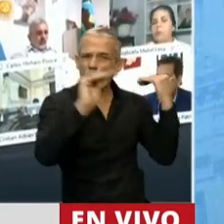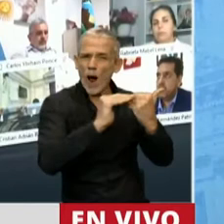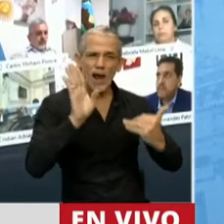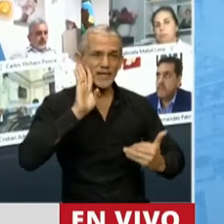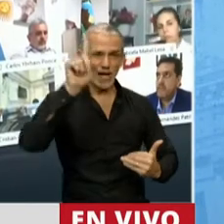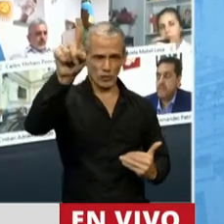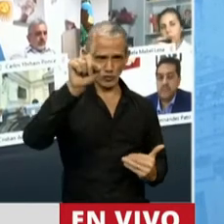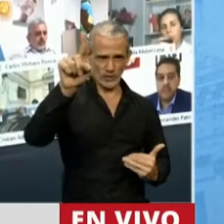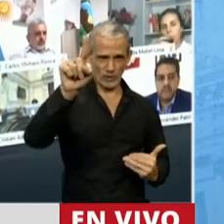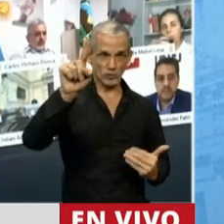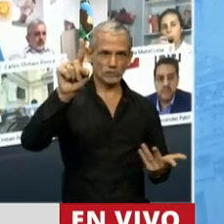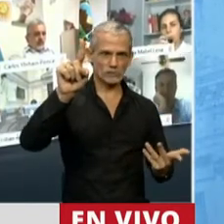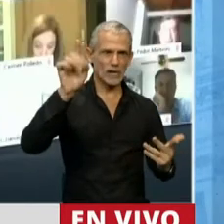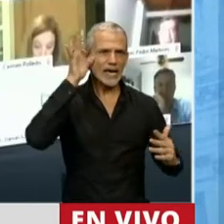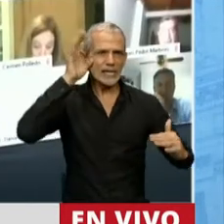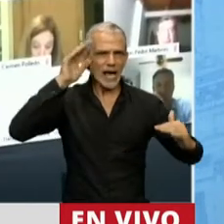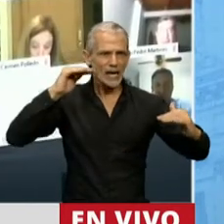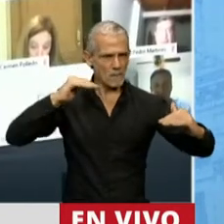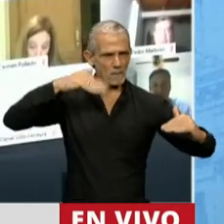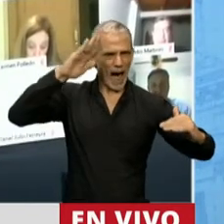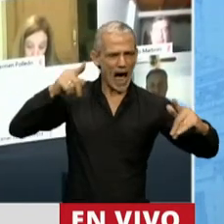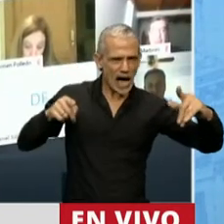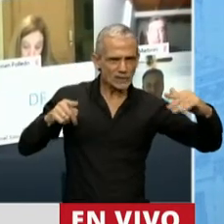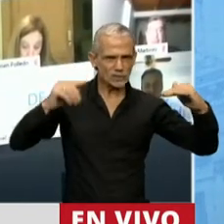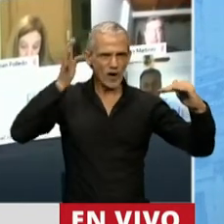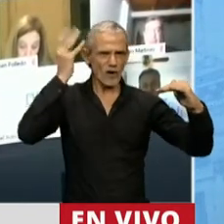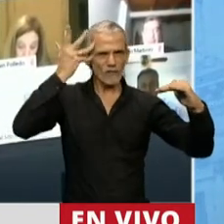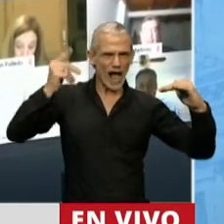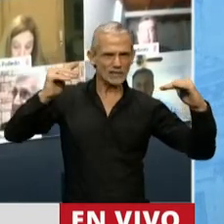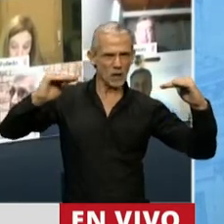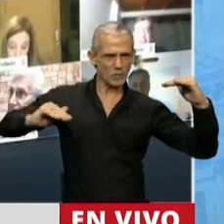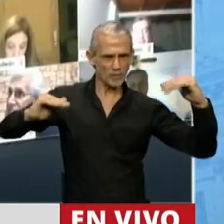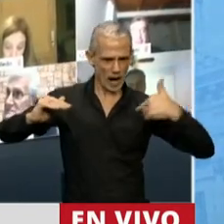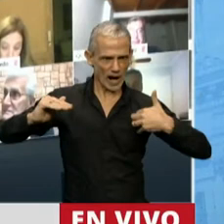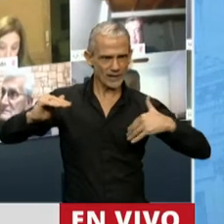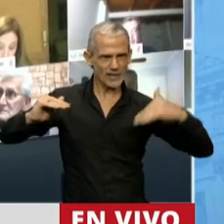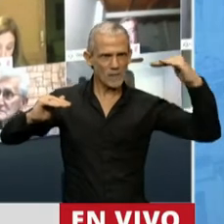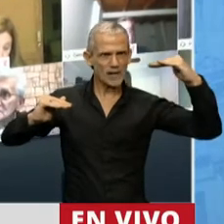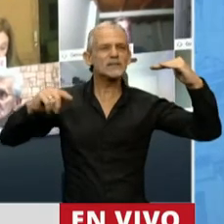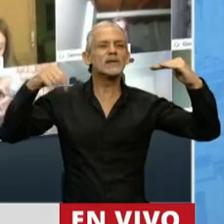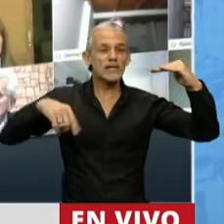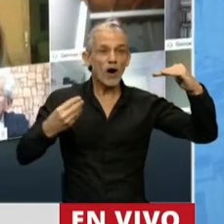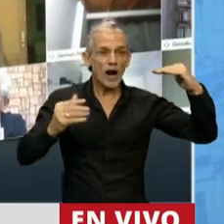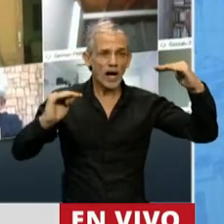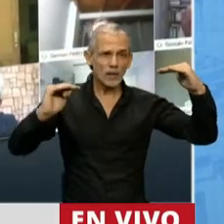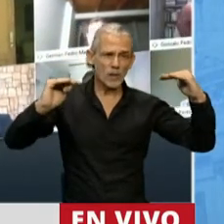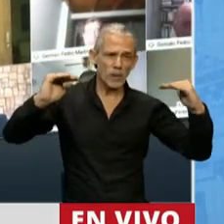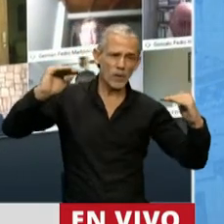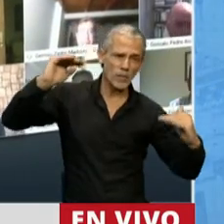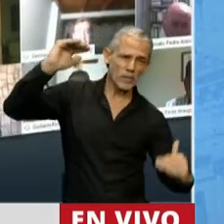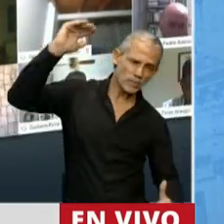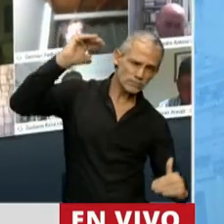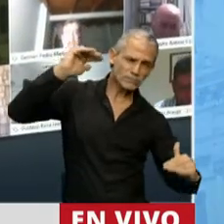por encima de Italia, España, Francia, y sin embargo hoy, ¿sabe qué lugar ocupamos, presidente? El